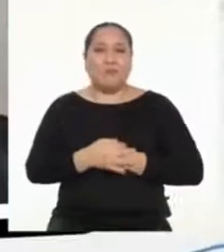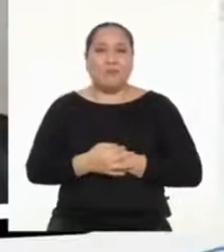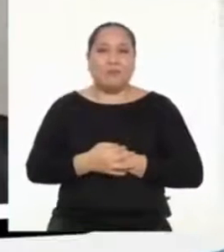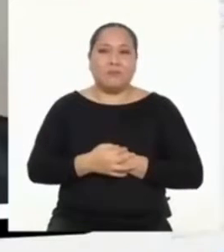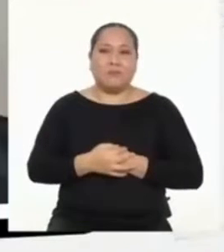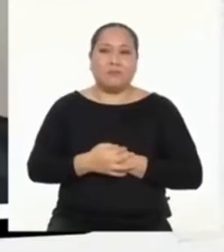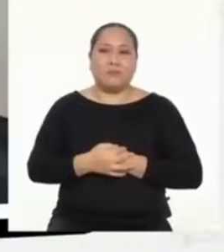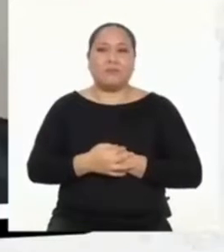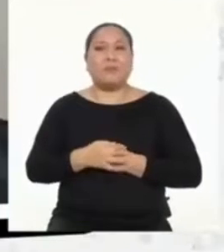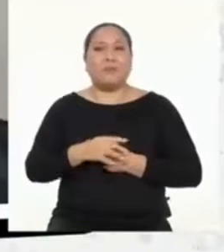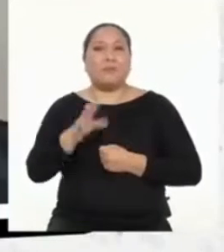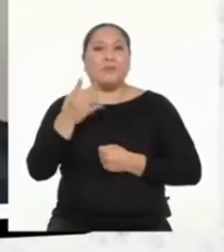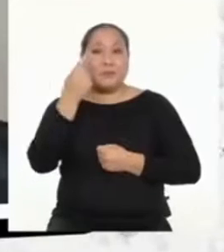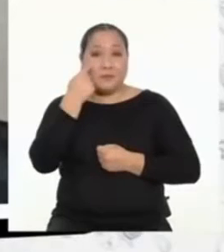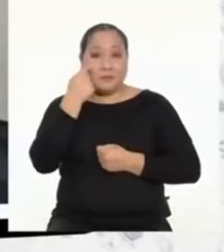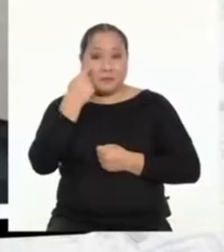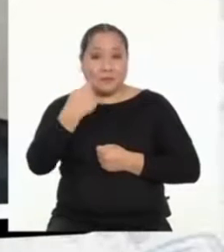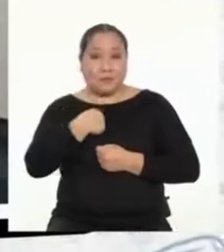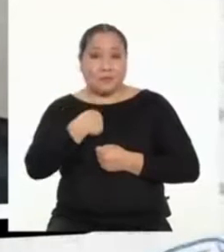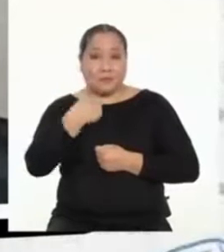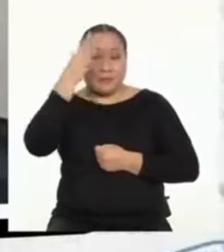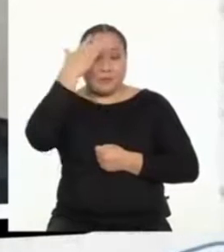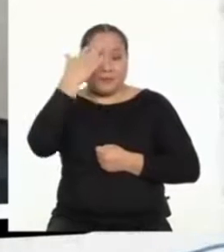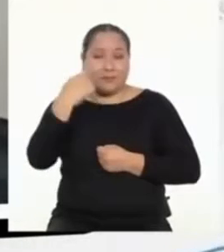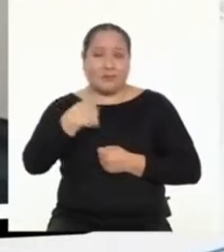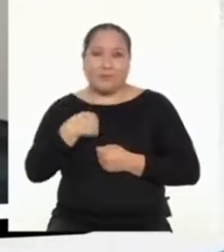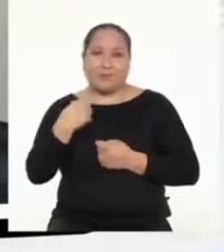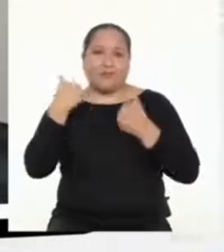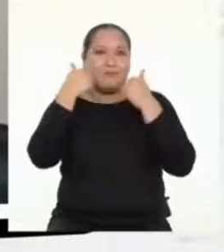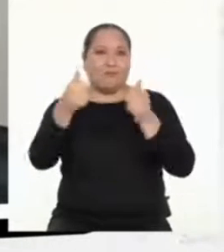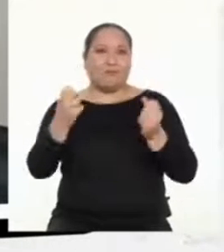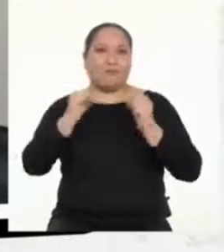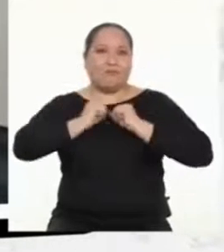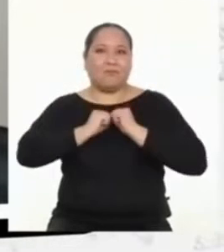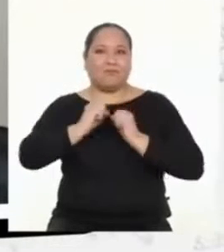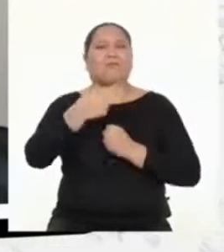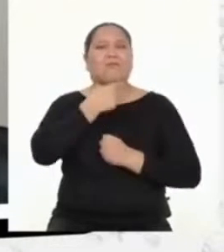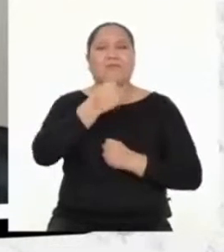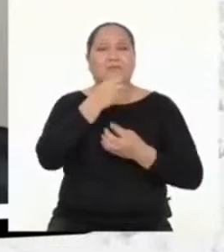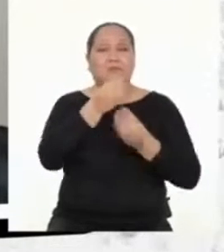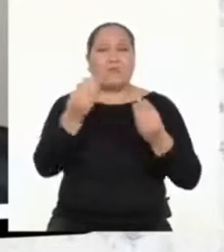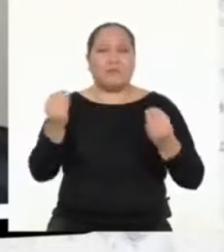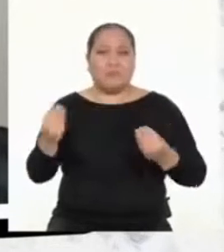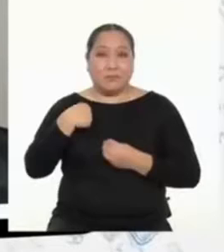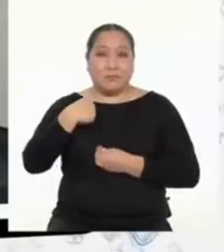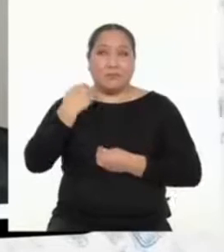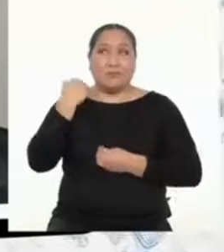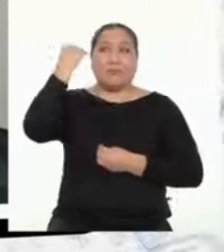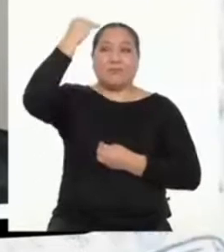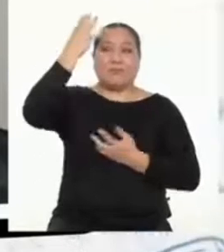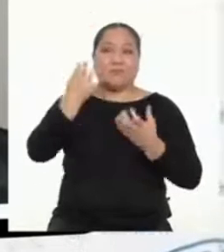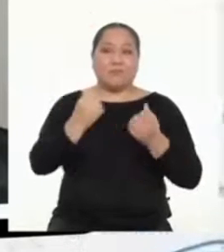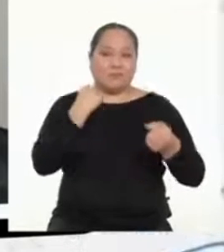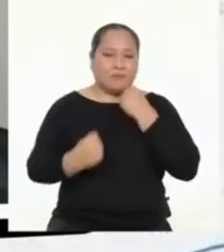Hola. Quienes me conocen saben que mi importe son los deportes. Además, es lo que más me gusta hacer. De grande, me